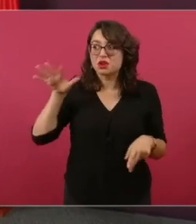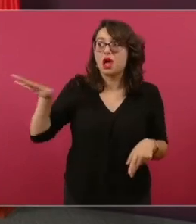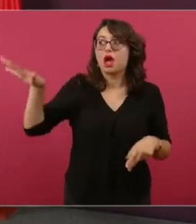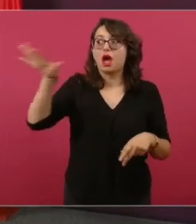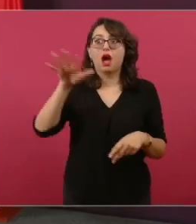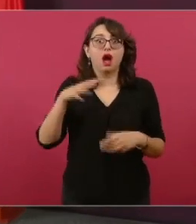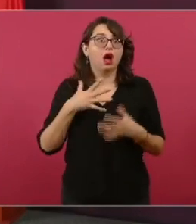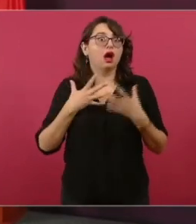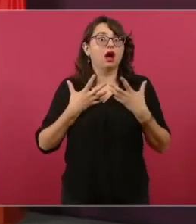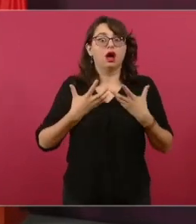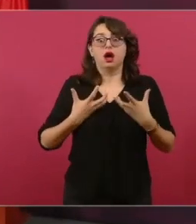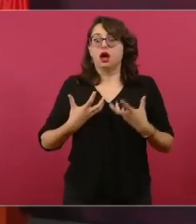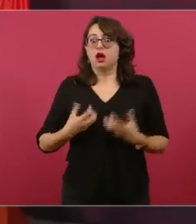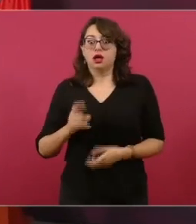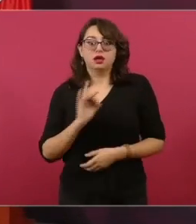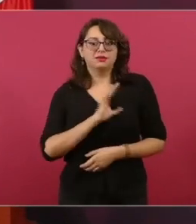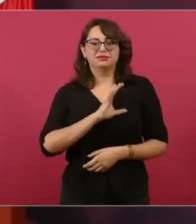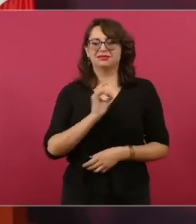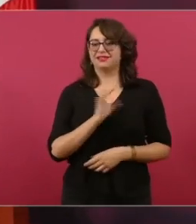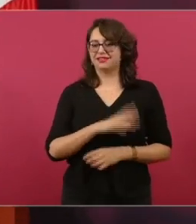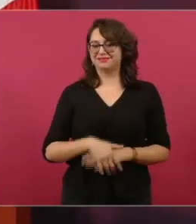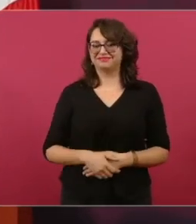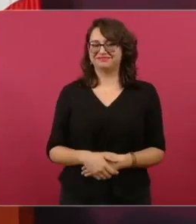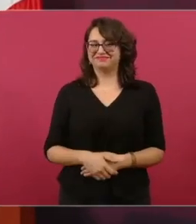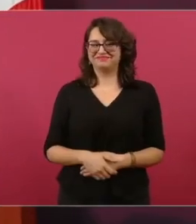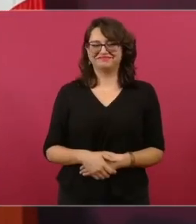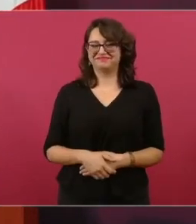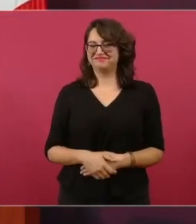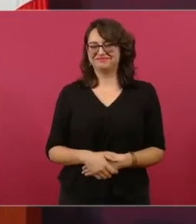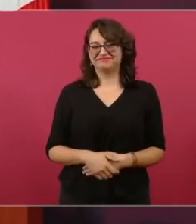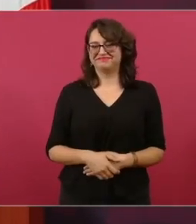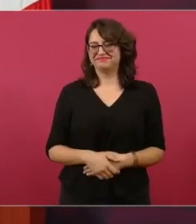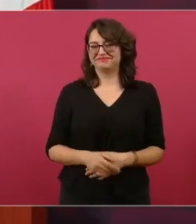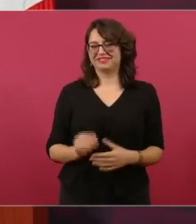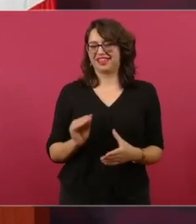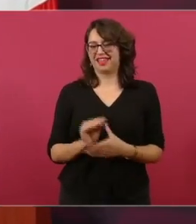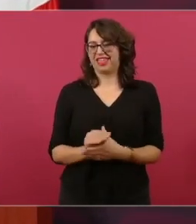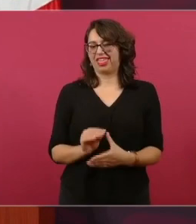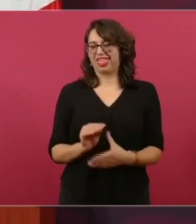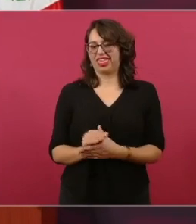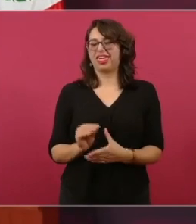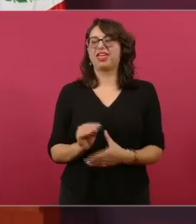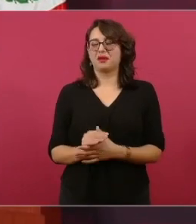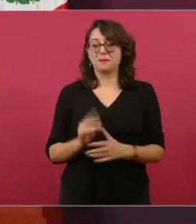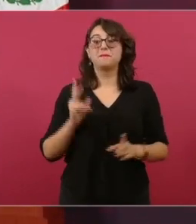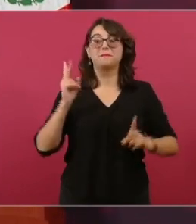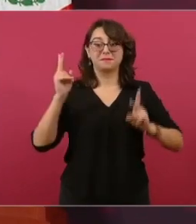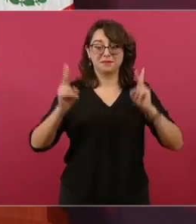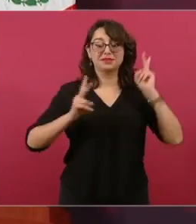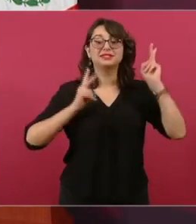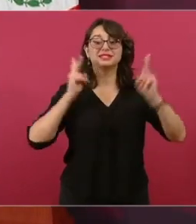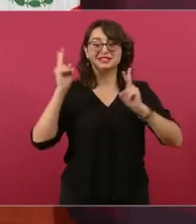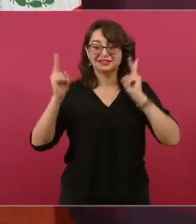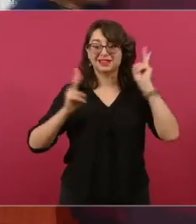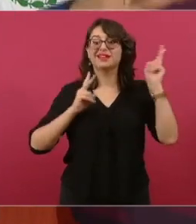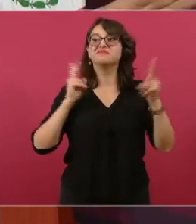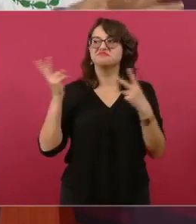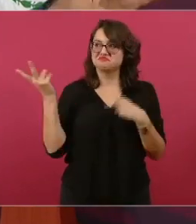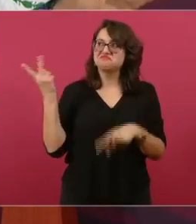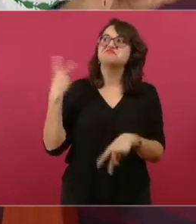conciudadanos, porque está Cancún